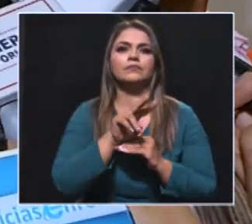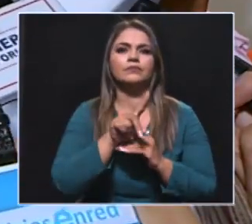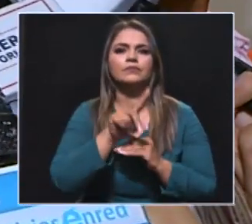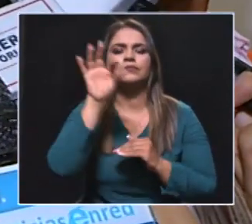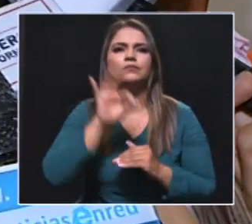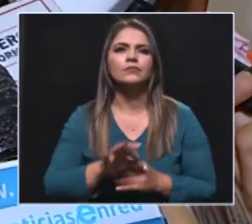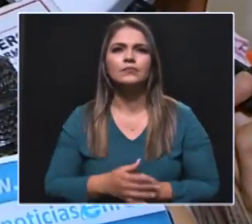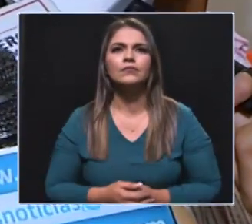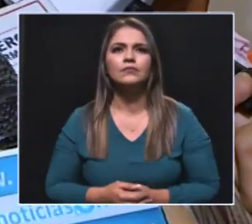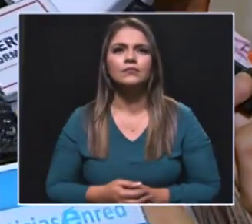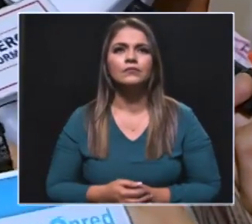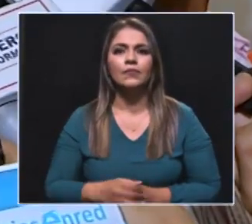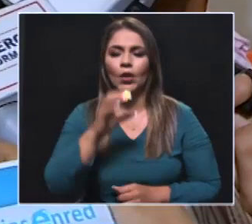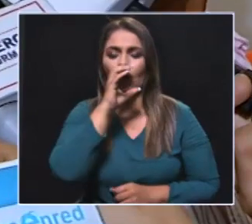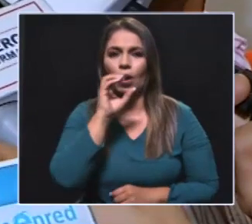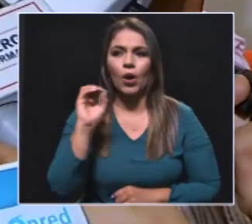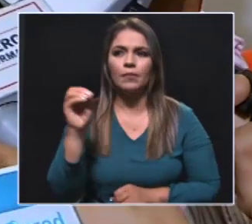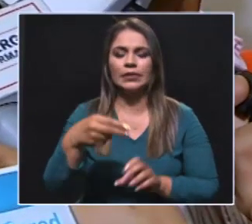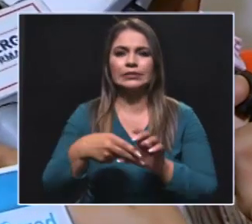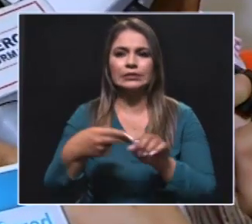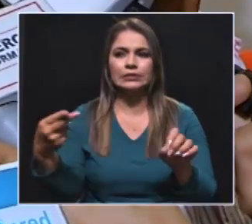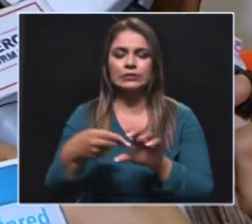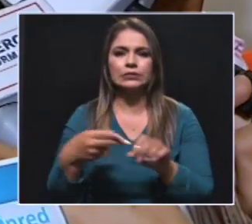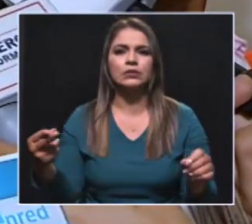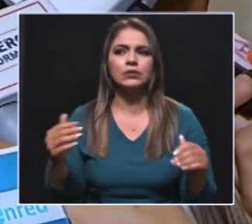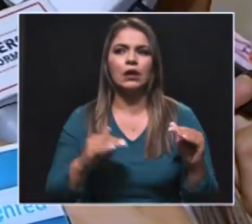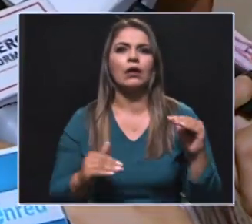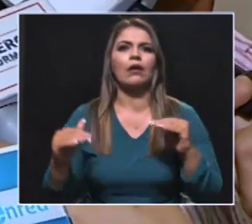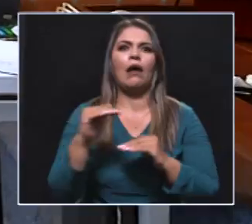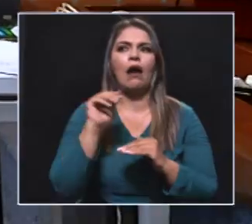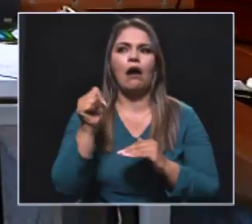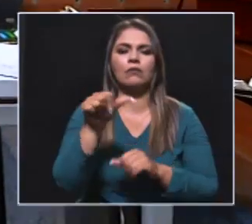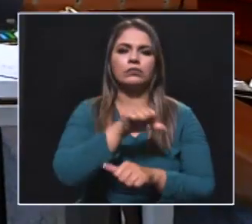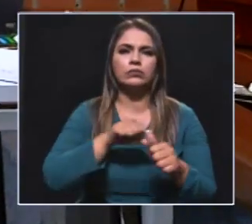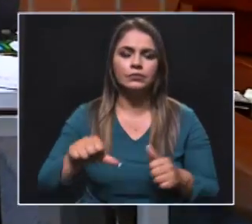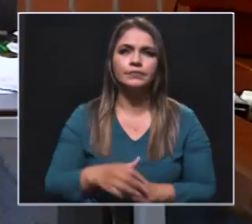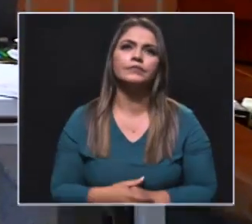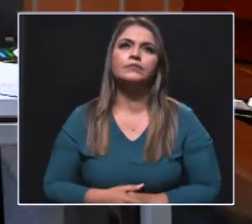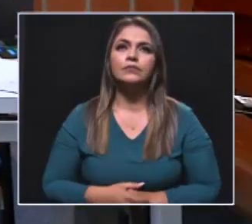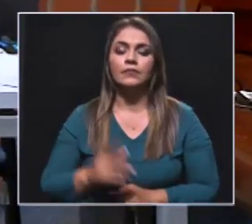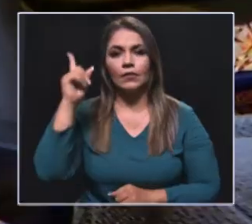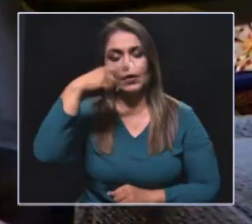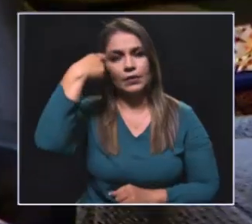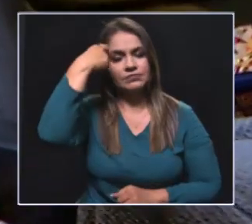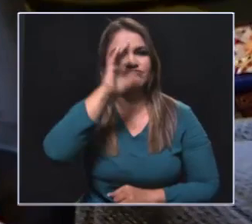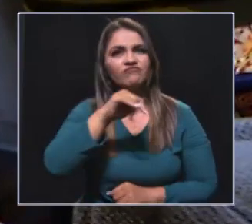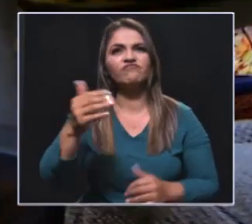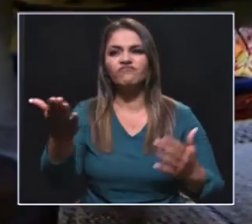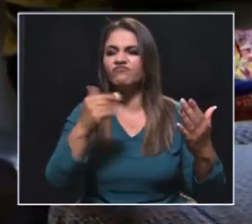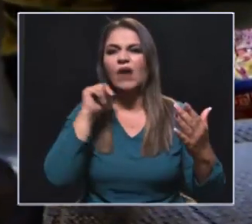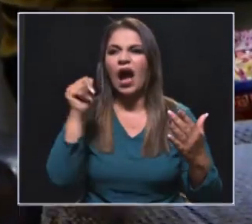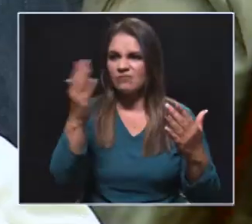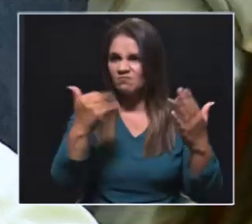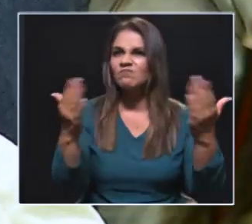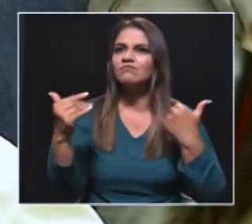porque salieron concejales hombres y alcanzamos en este momento a ser el 21% en consejos. La gobernación de Antioquia las preparó en la escuela de